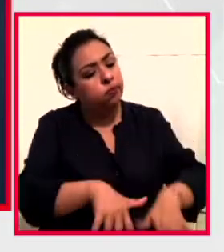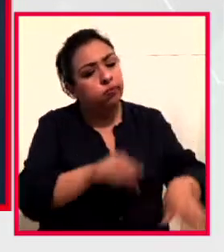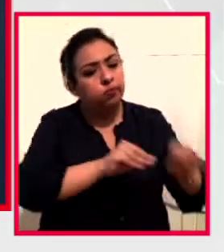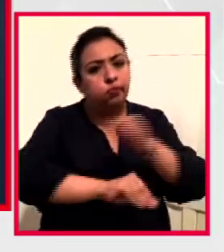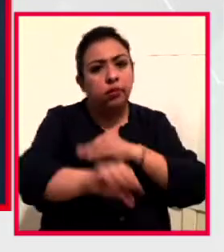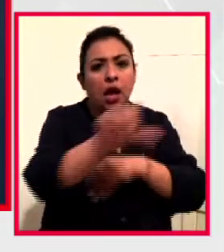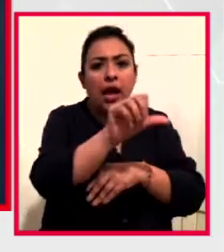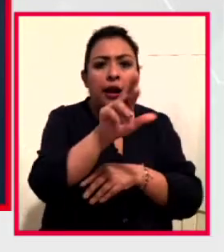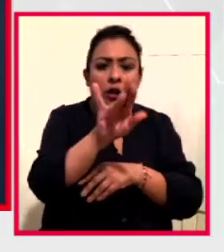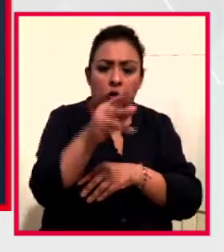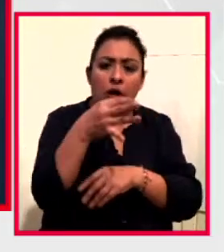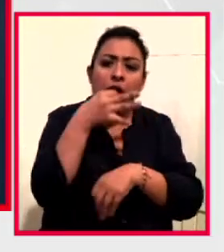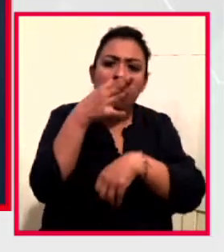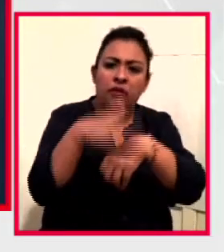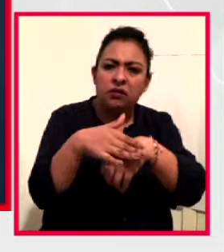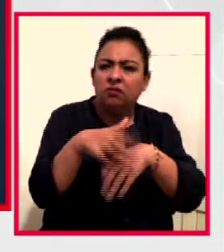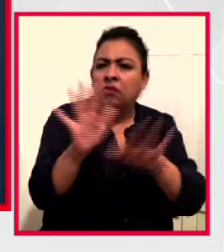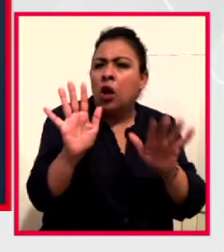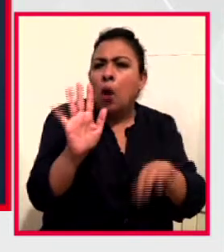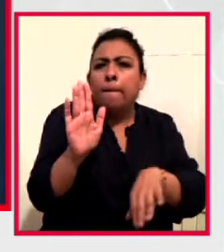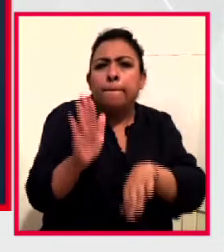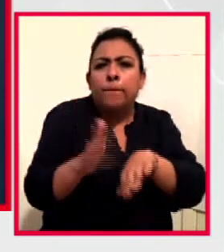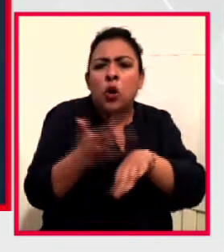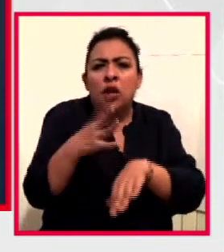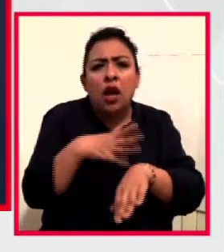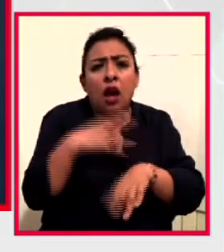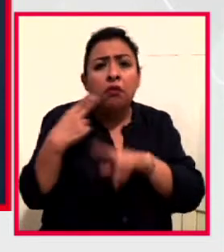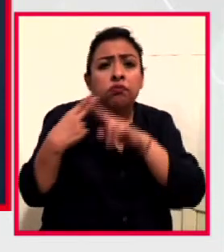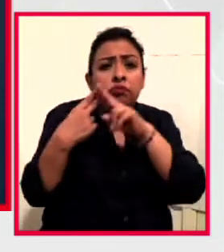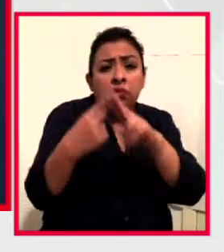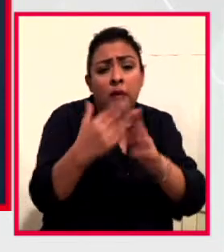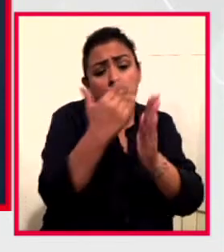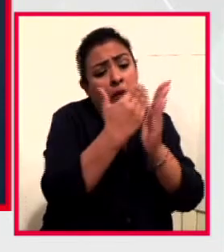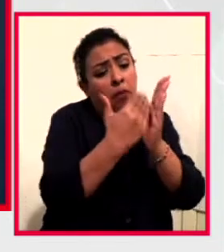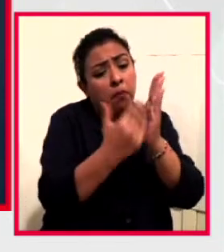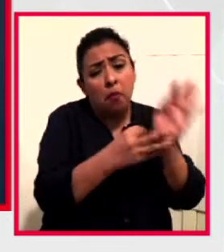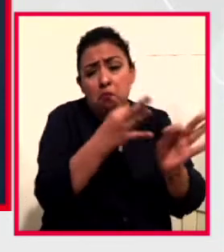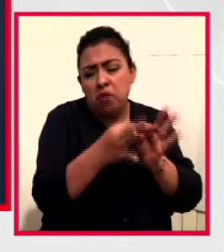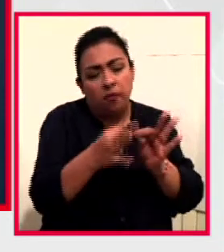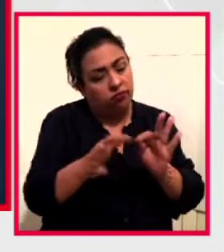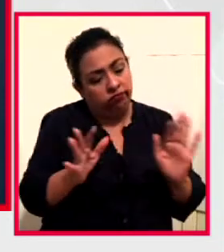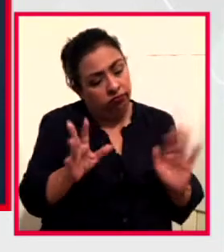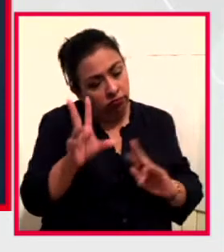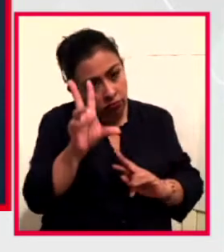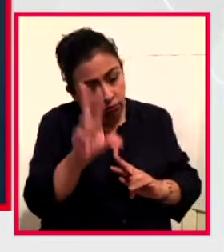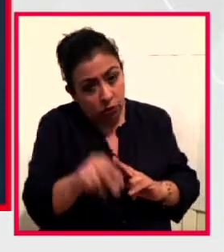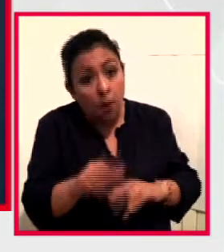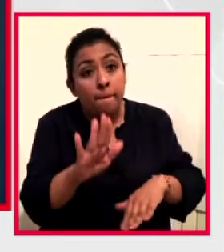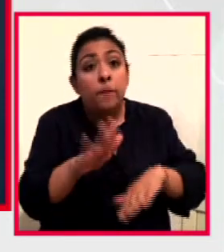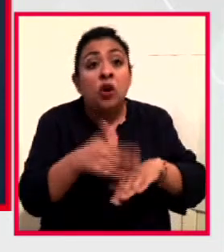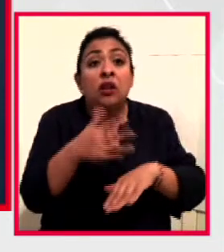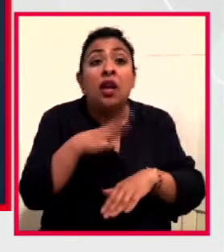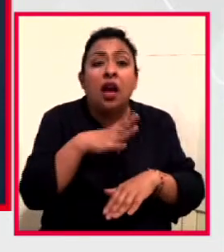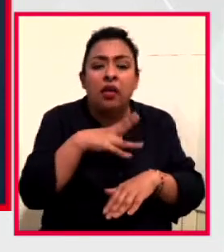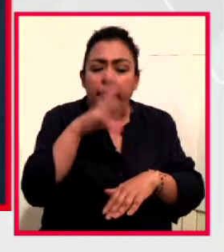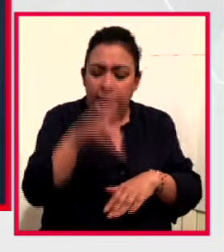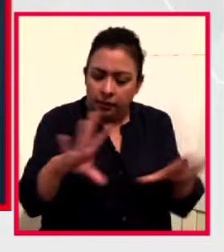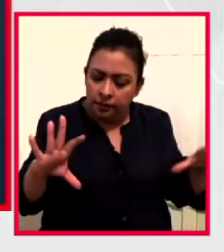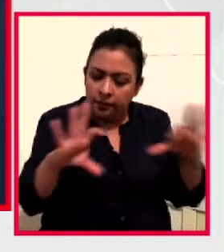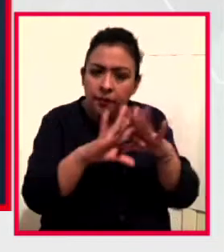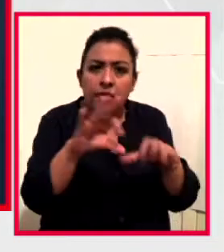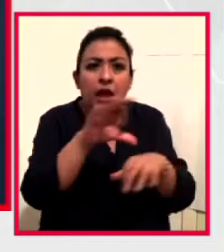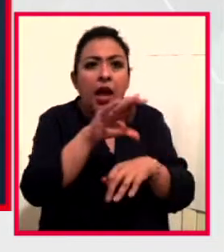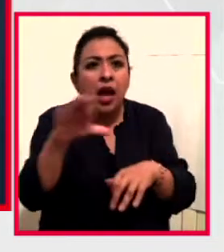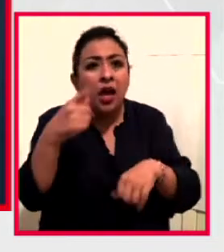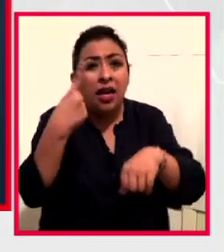diciendo que lo hacían no necesariamente porque se hayan cumplido todas sus condiciones, sino por una cuestión de congruencia a propósito de